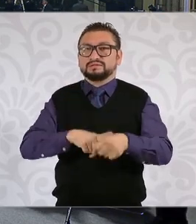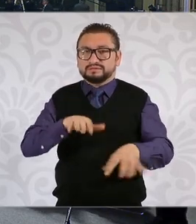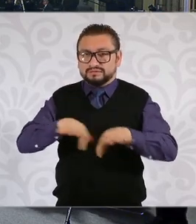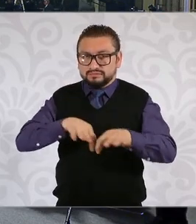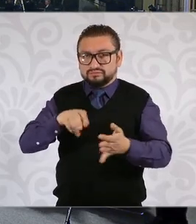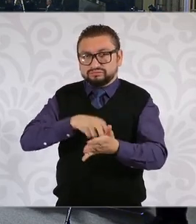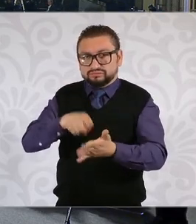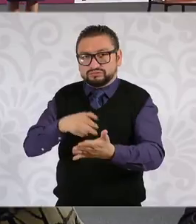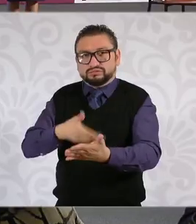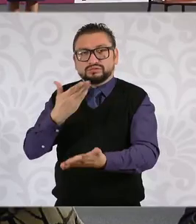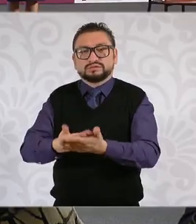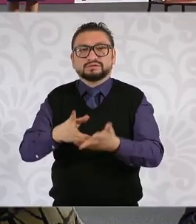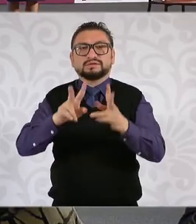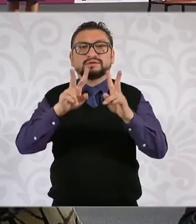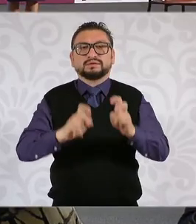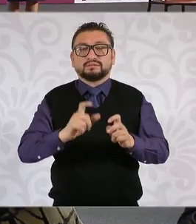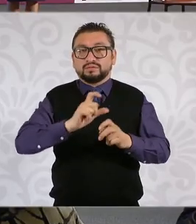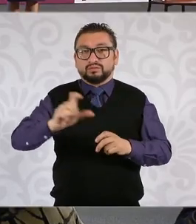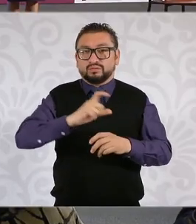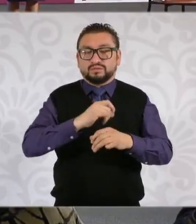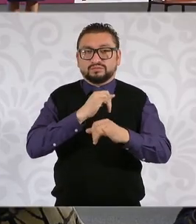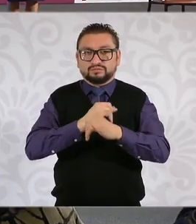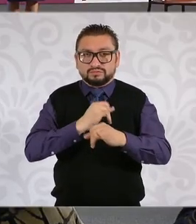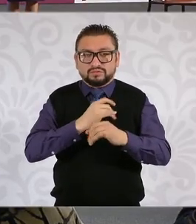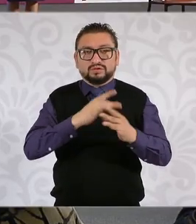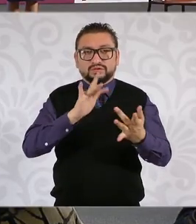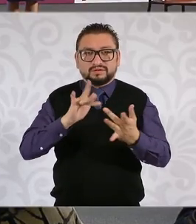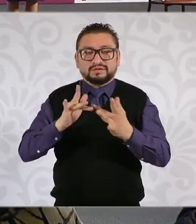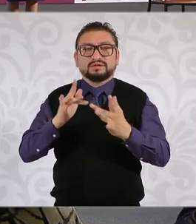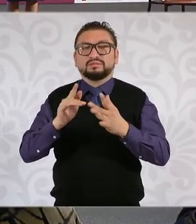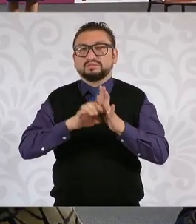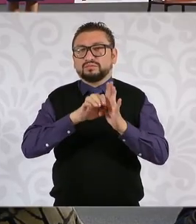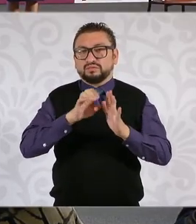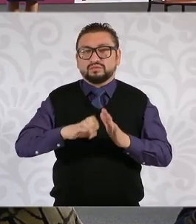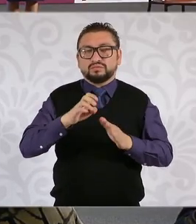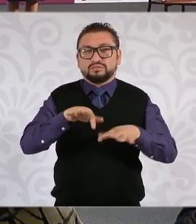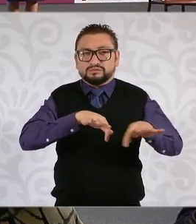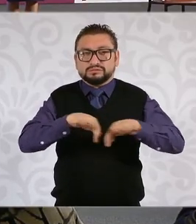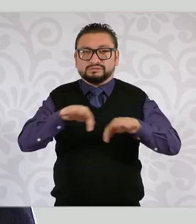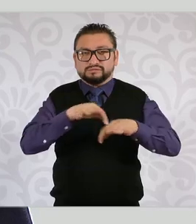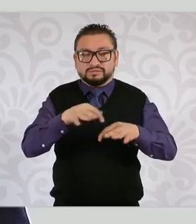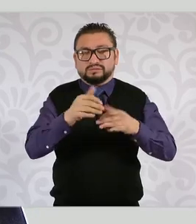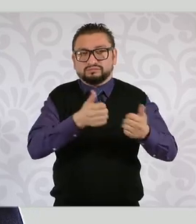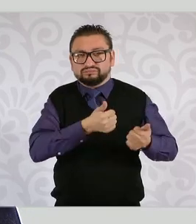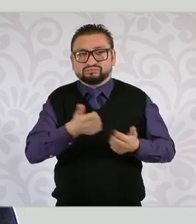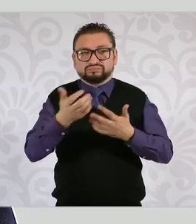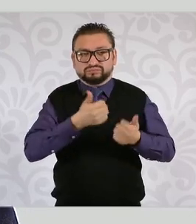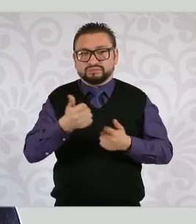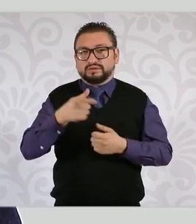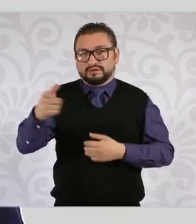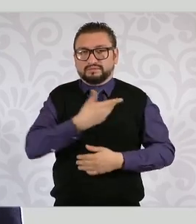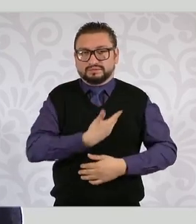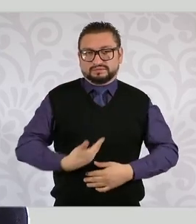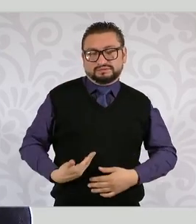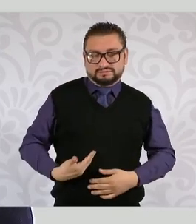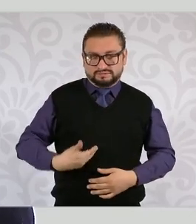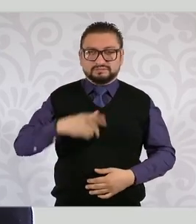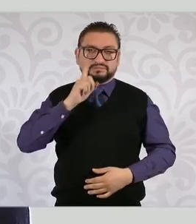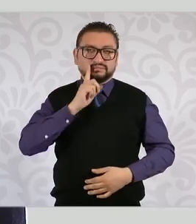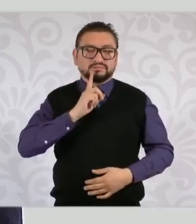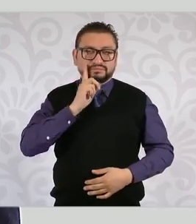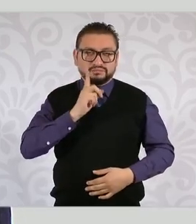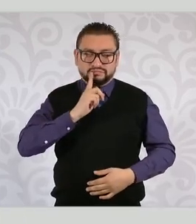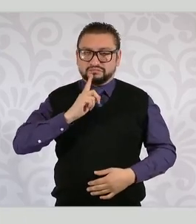el trabajo en plataformas digitales. Esto, como saben, es un compromiso establecido por la presidenta de México